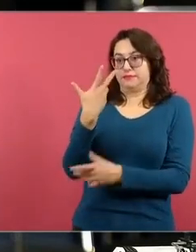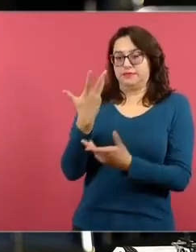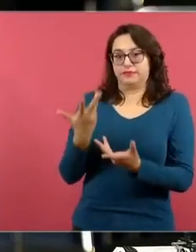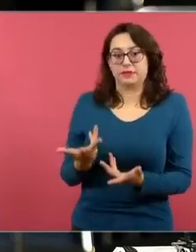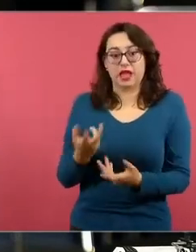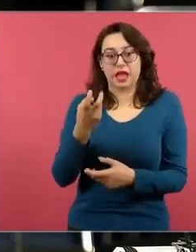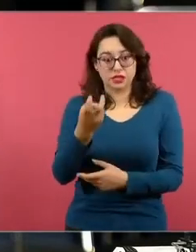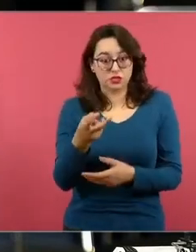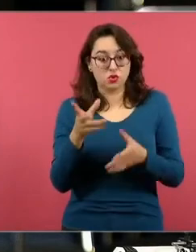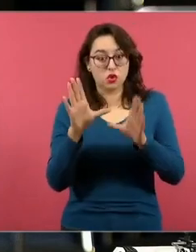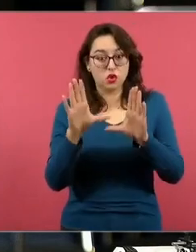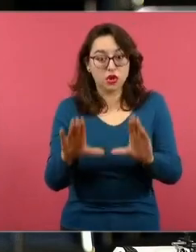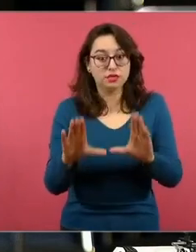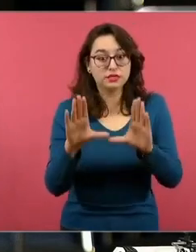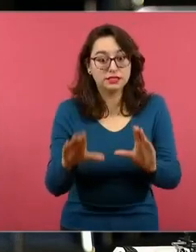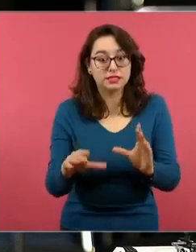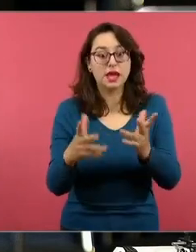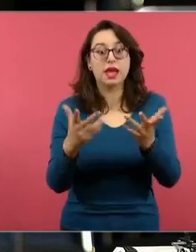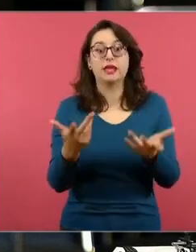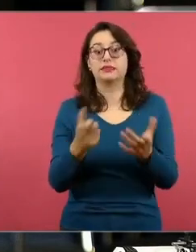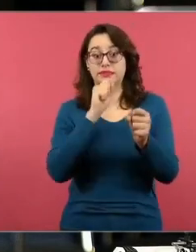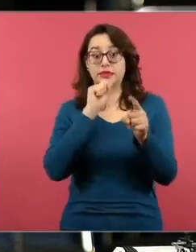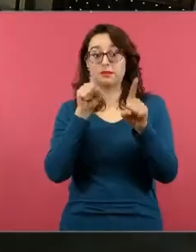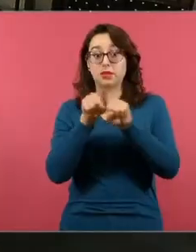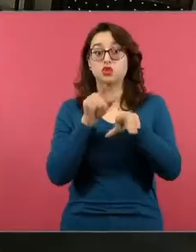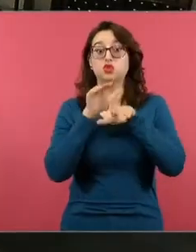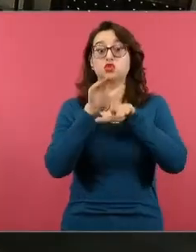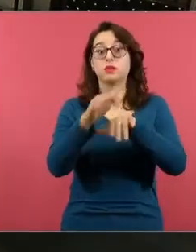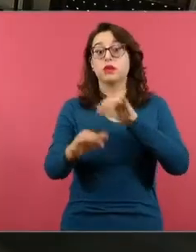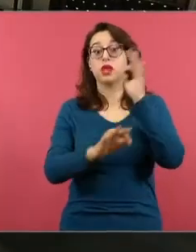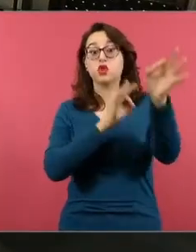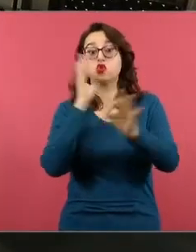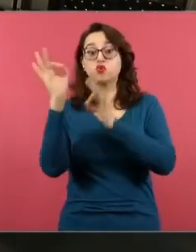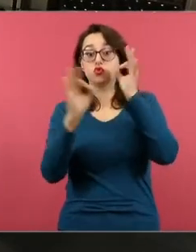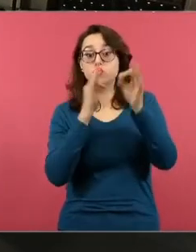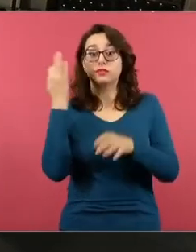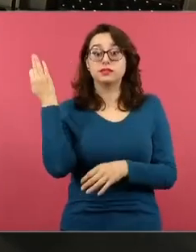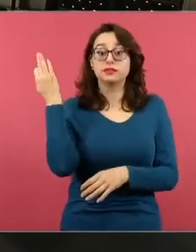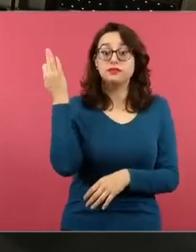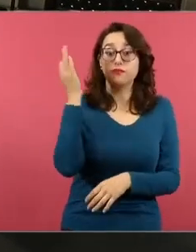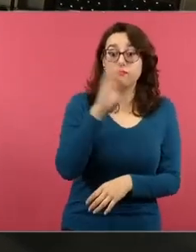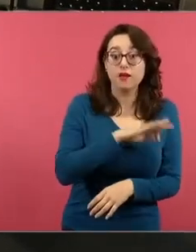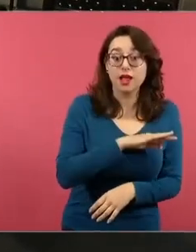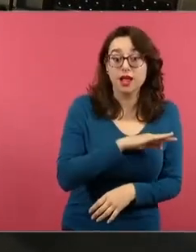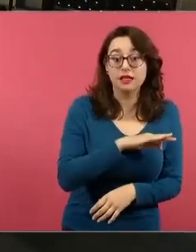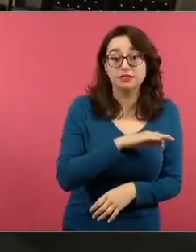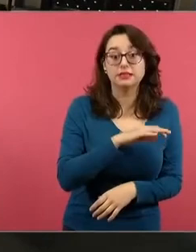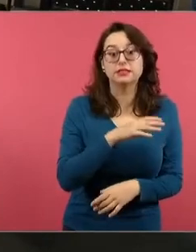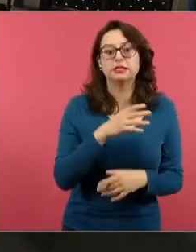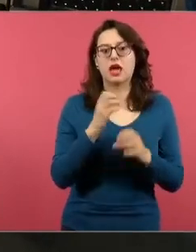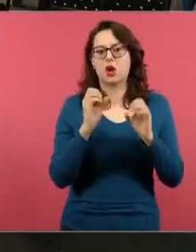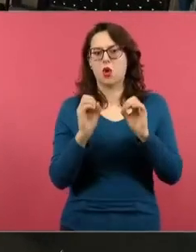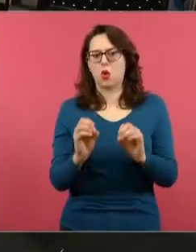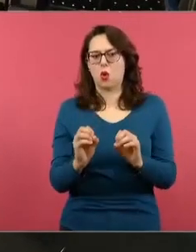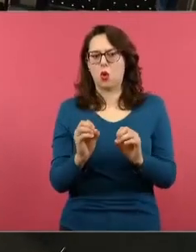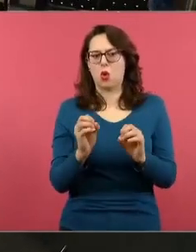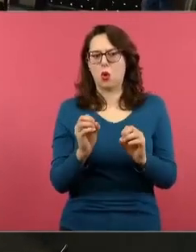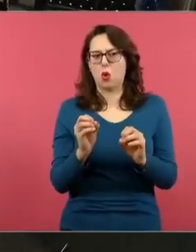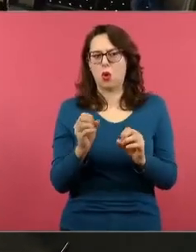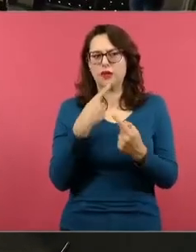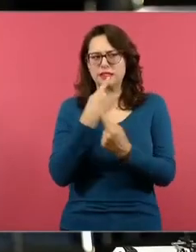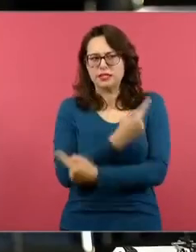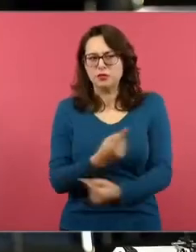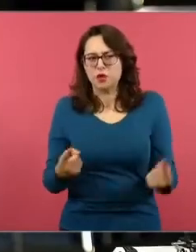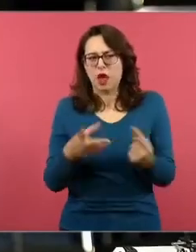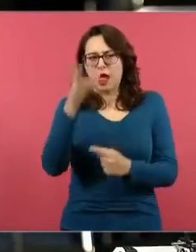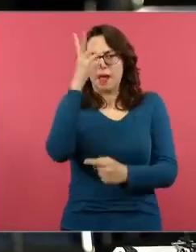enseñar acerca de las fake news o los niños pretenden ser un poquito más dominantes en redes sociales